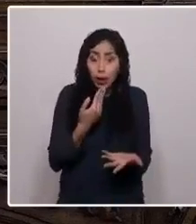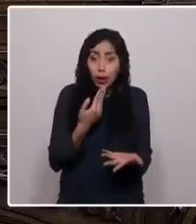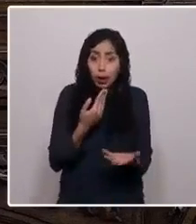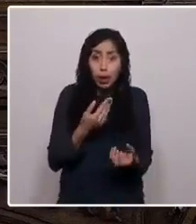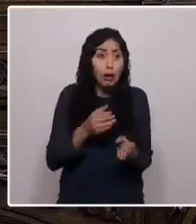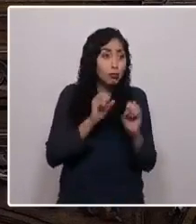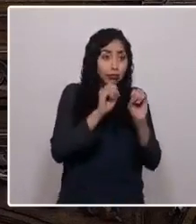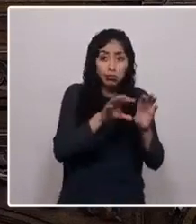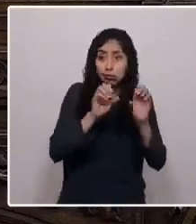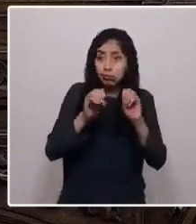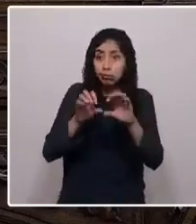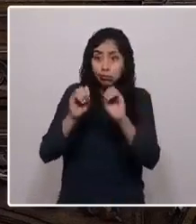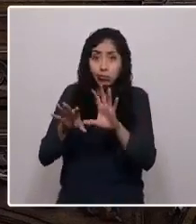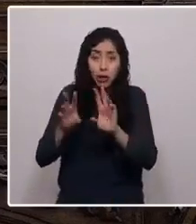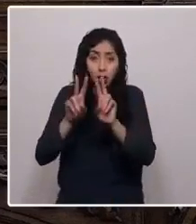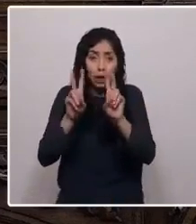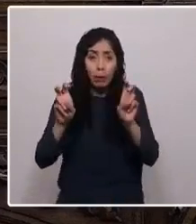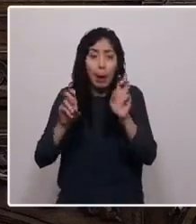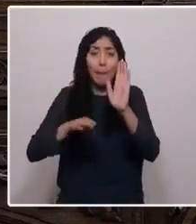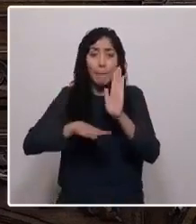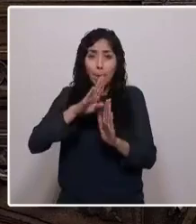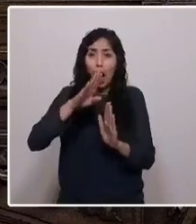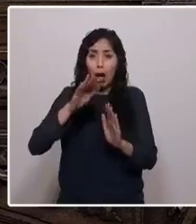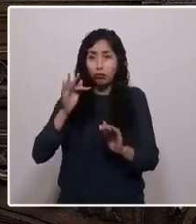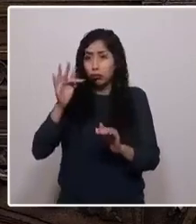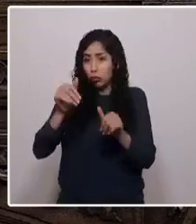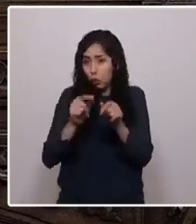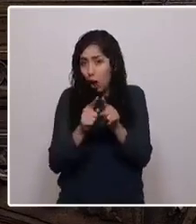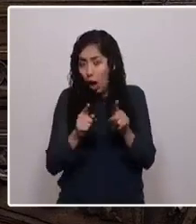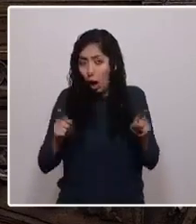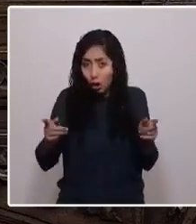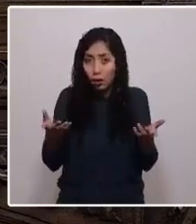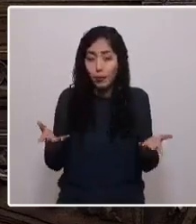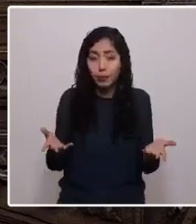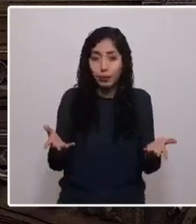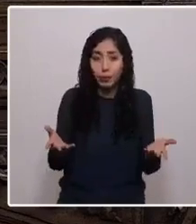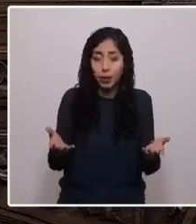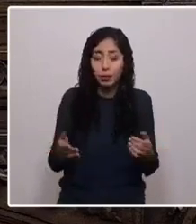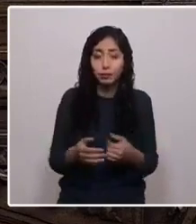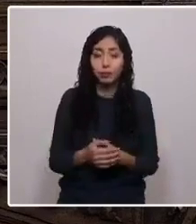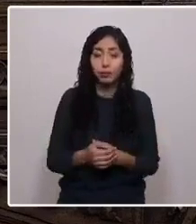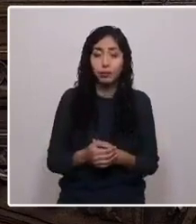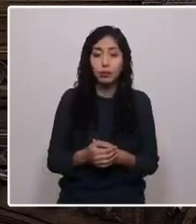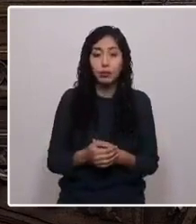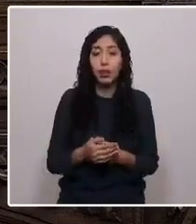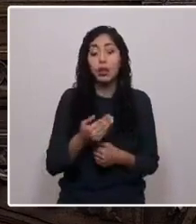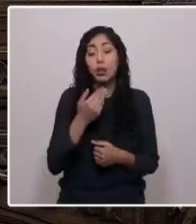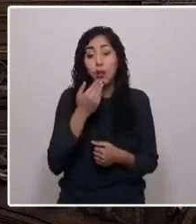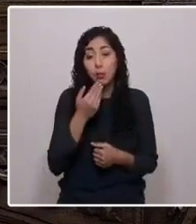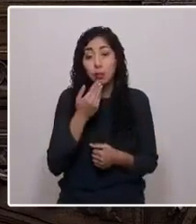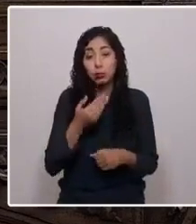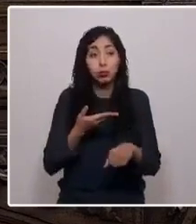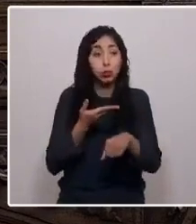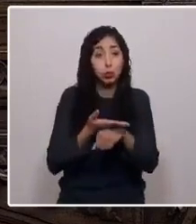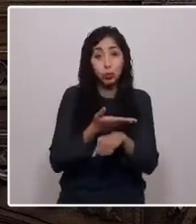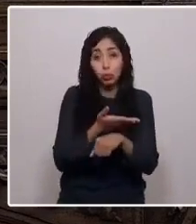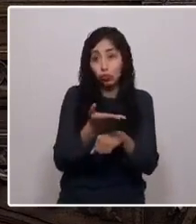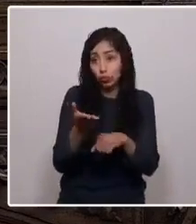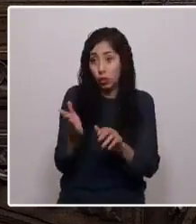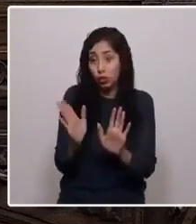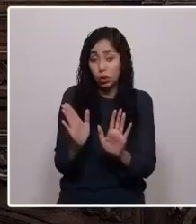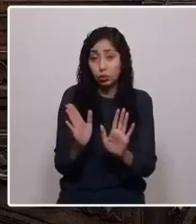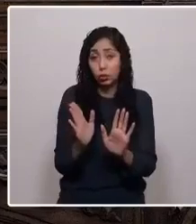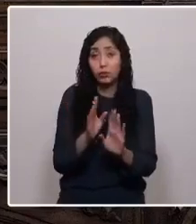del más largo plazo. Y así, entre la ecuación prudencia y audacia